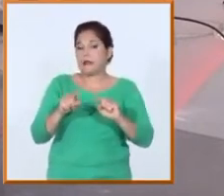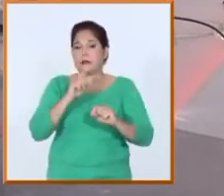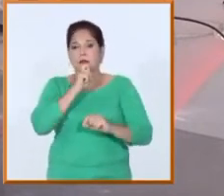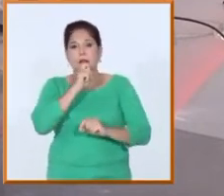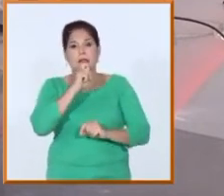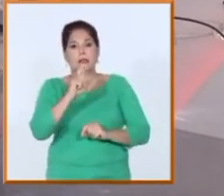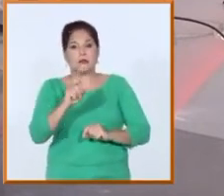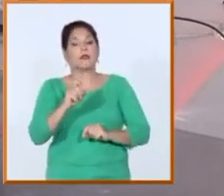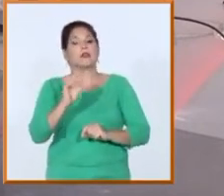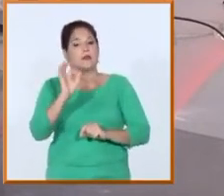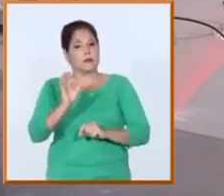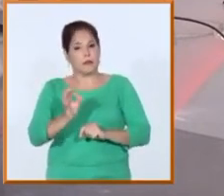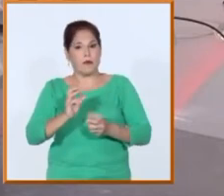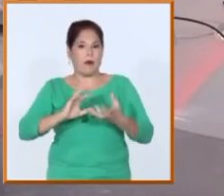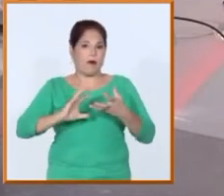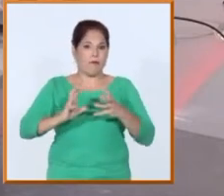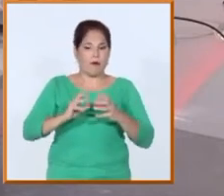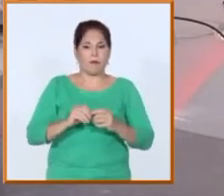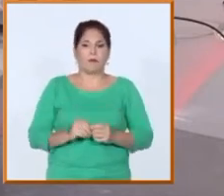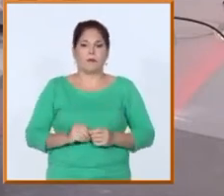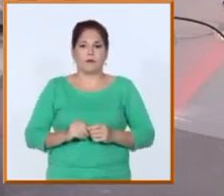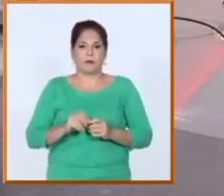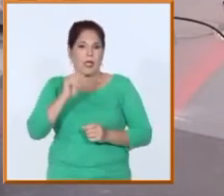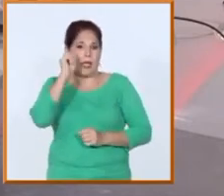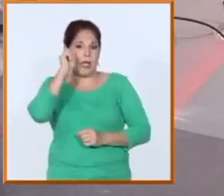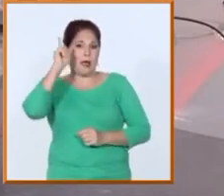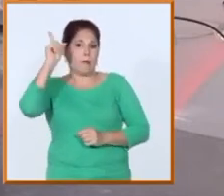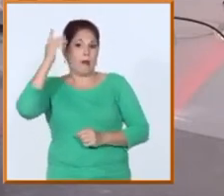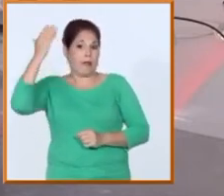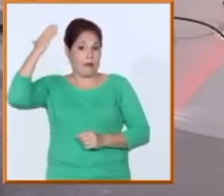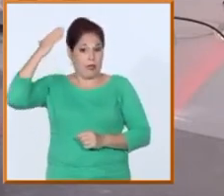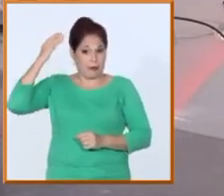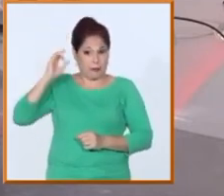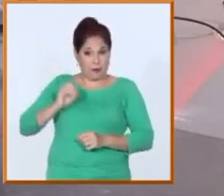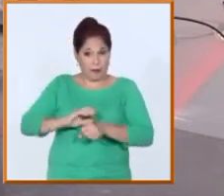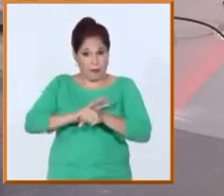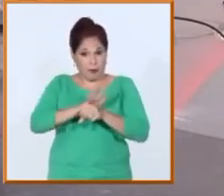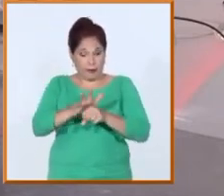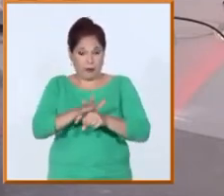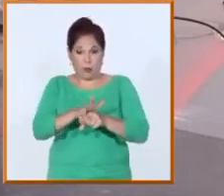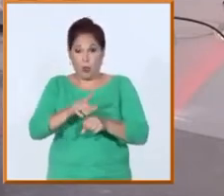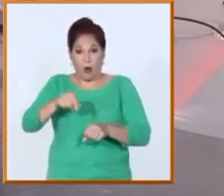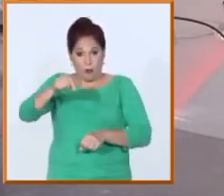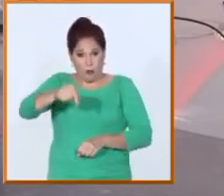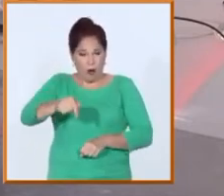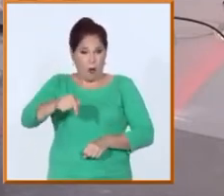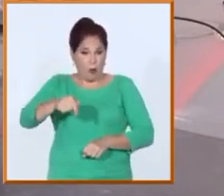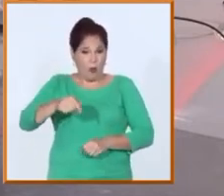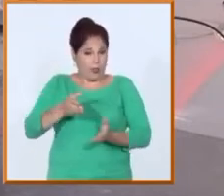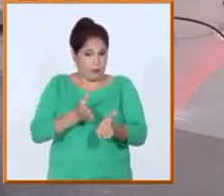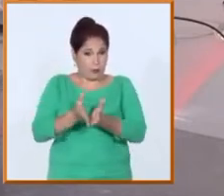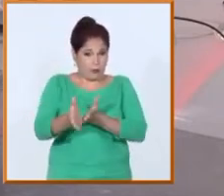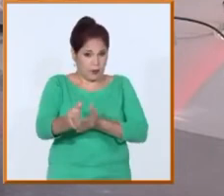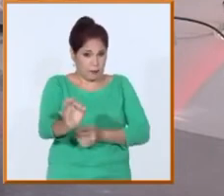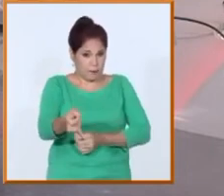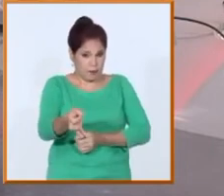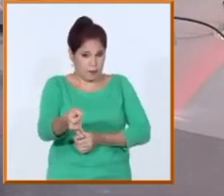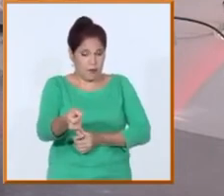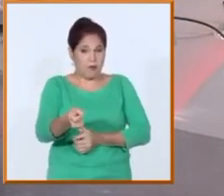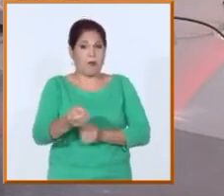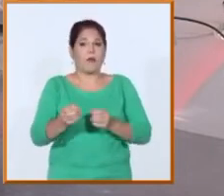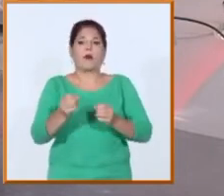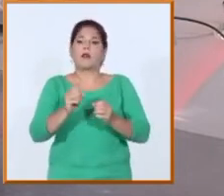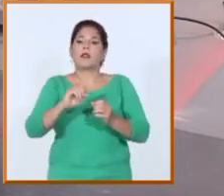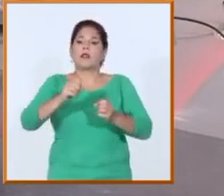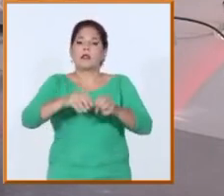a la propia formación. La experiencia de la pandemia, cómo la han aplicado ahora en esas circunstancias, cómo se